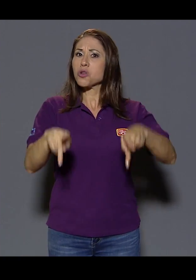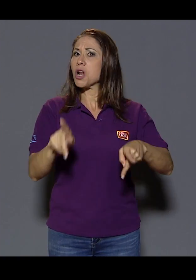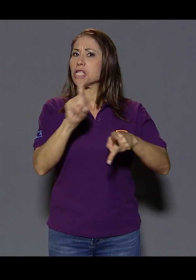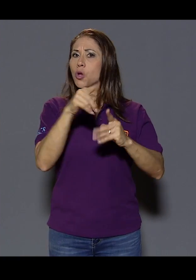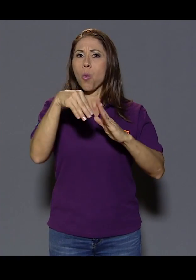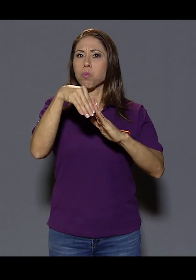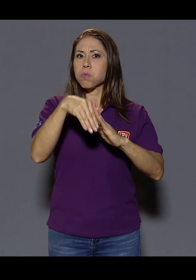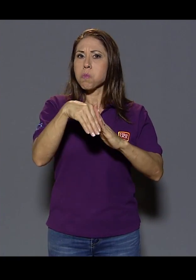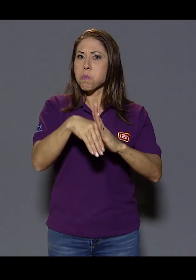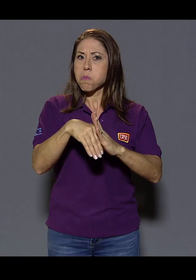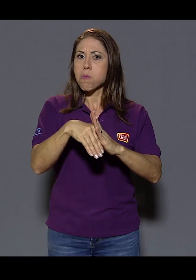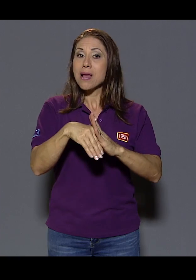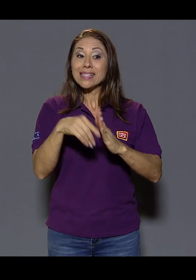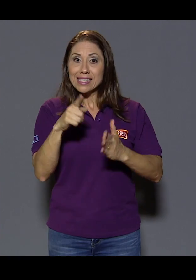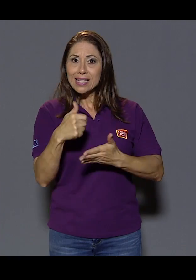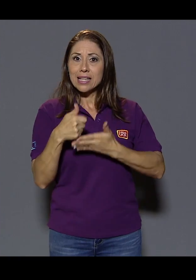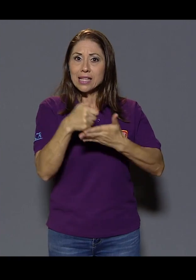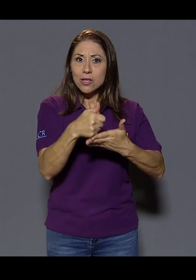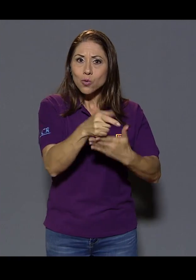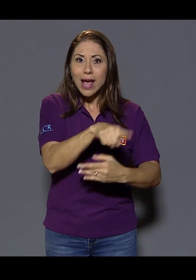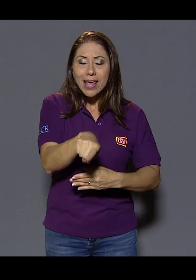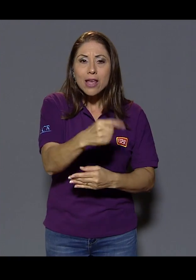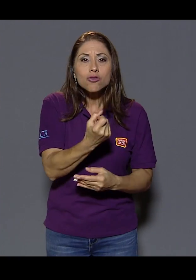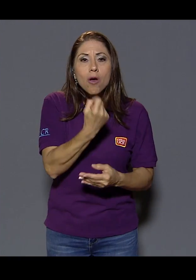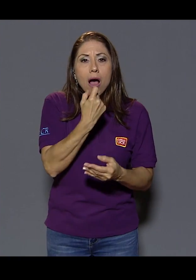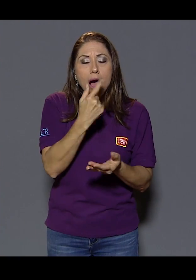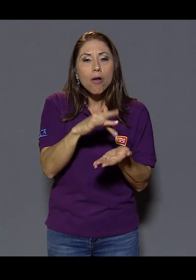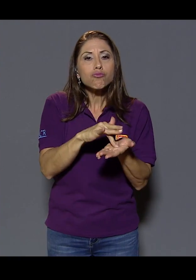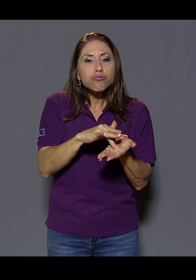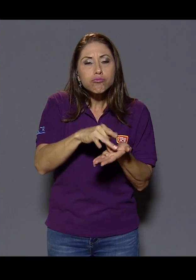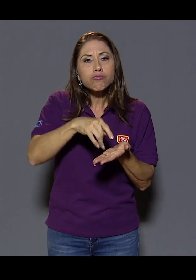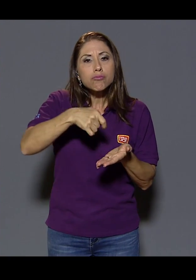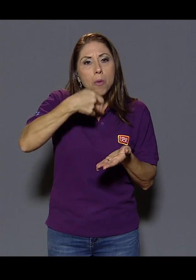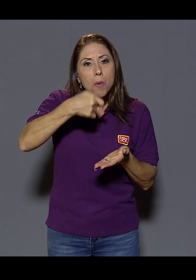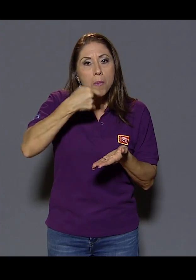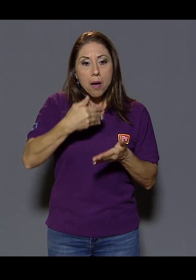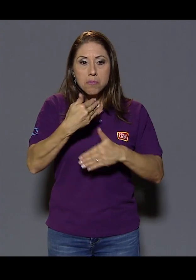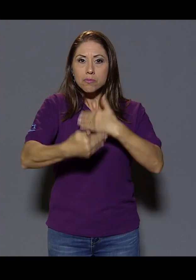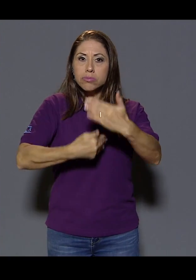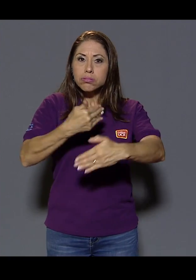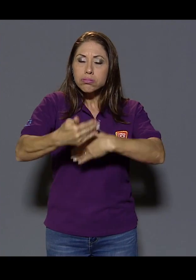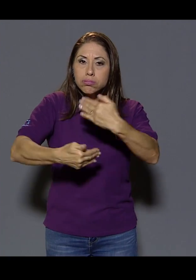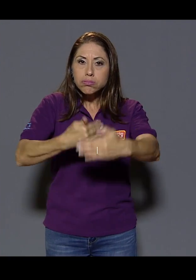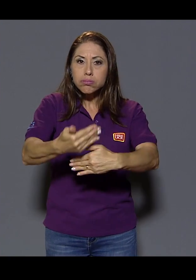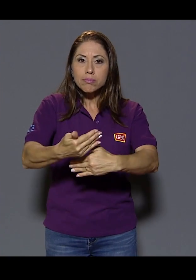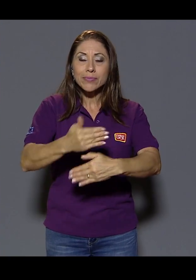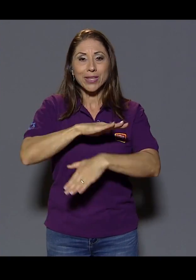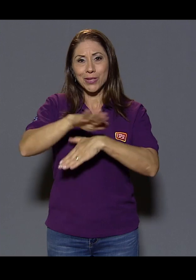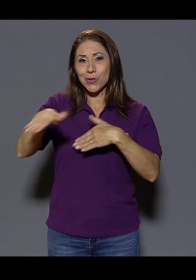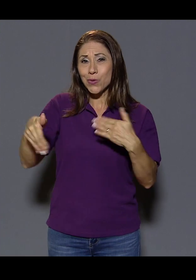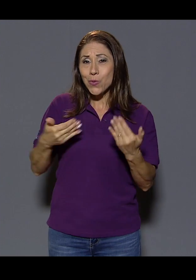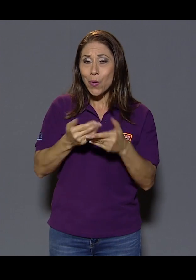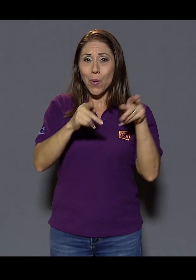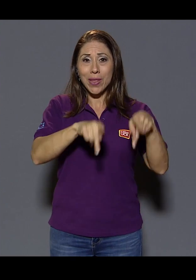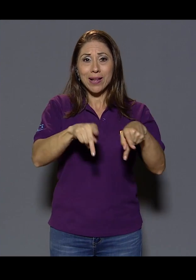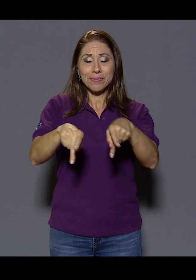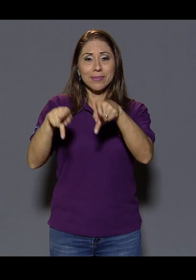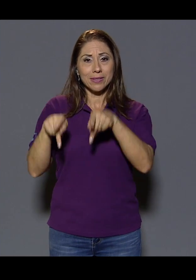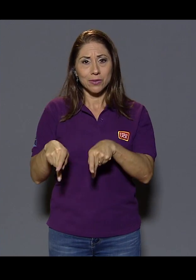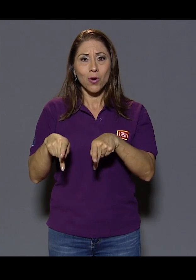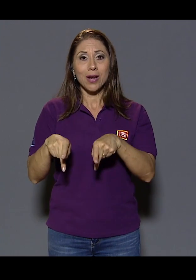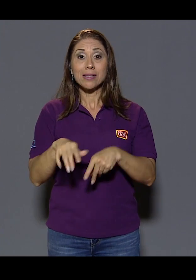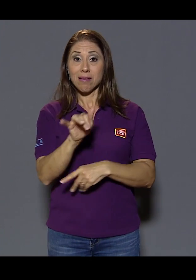se les ayuda a que tomen el medicamento y a rehabilitarlo. Entonces, en realidad todas las personas que estaban